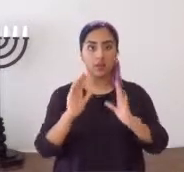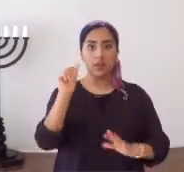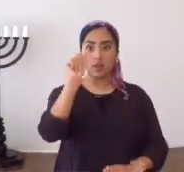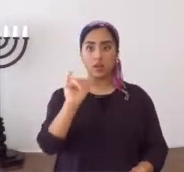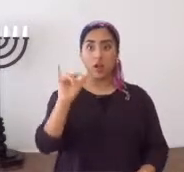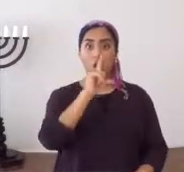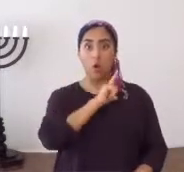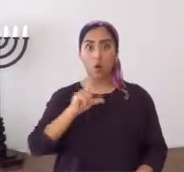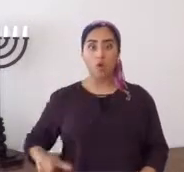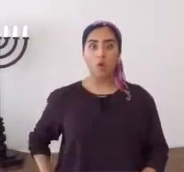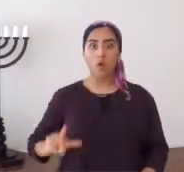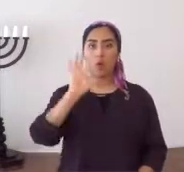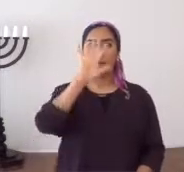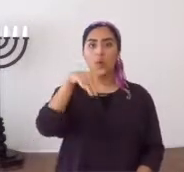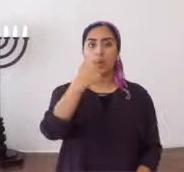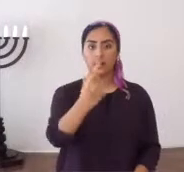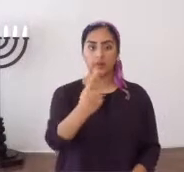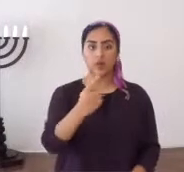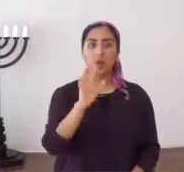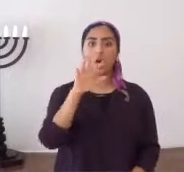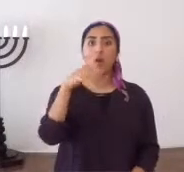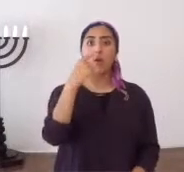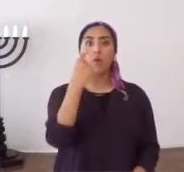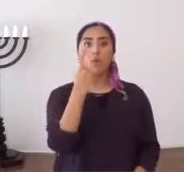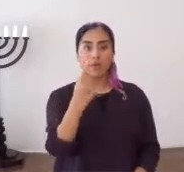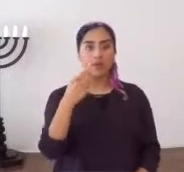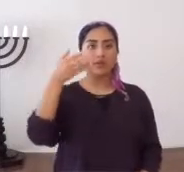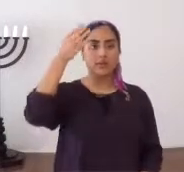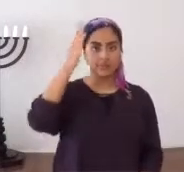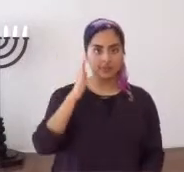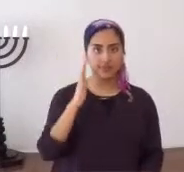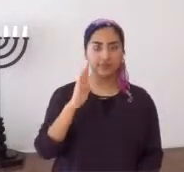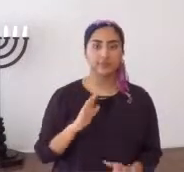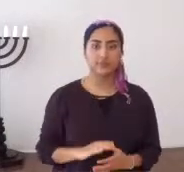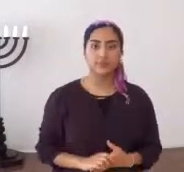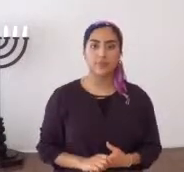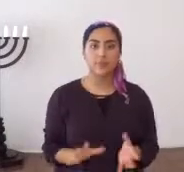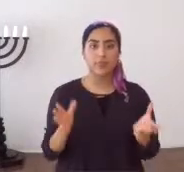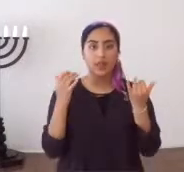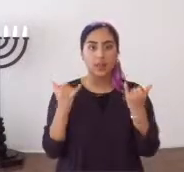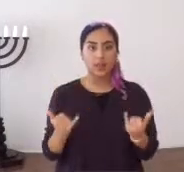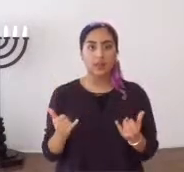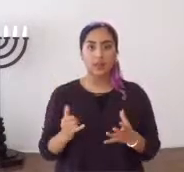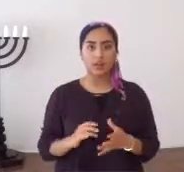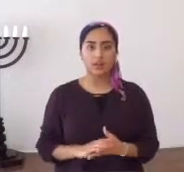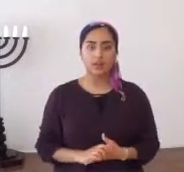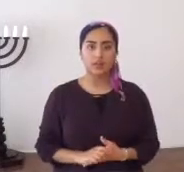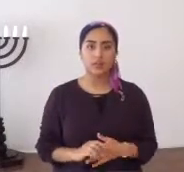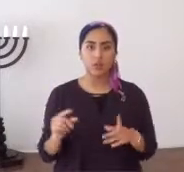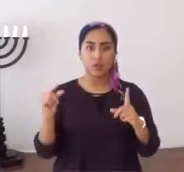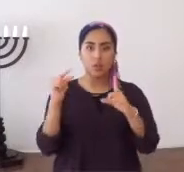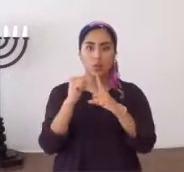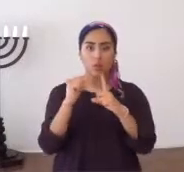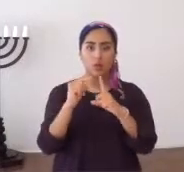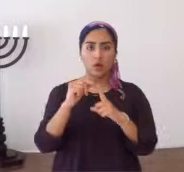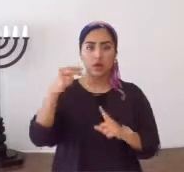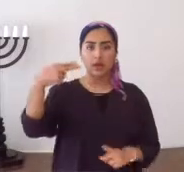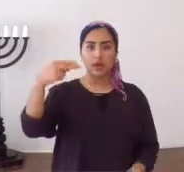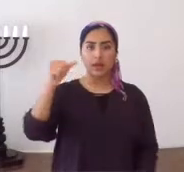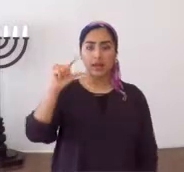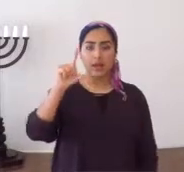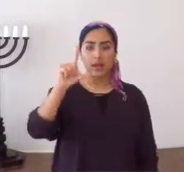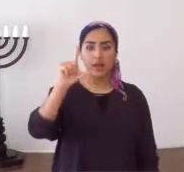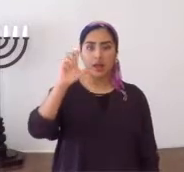Adonai, uno es, uno es, un solo Elohim. Ahora, la palabra